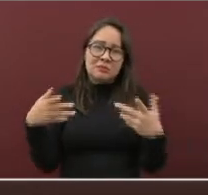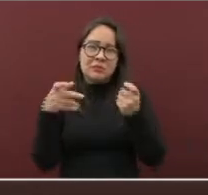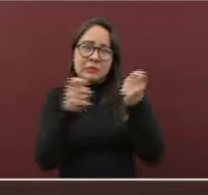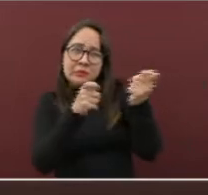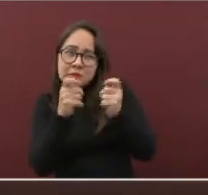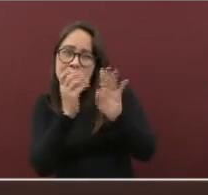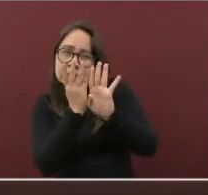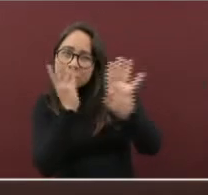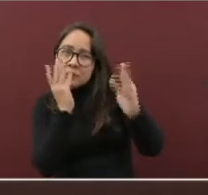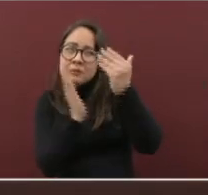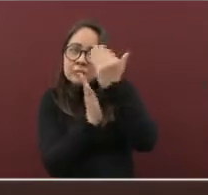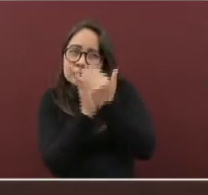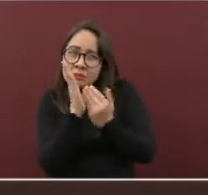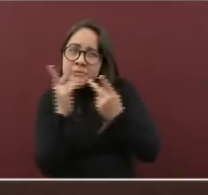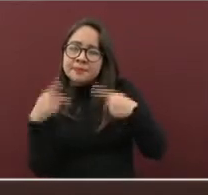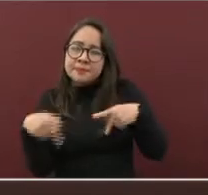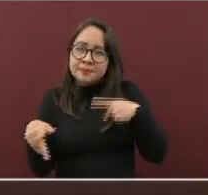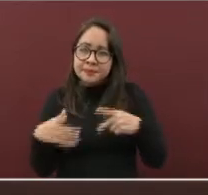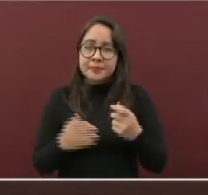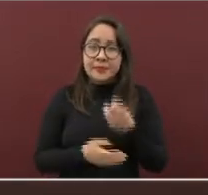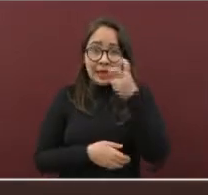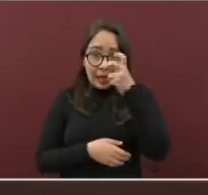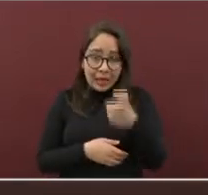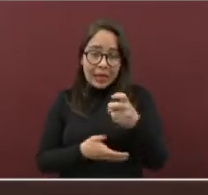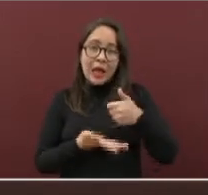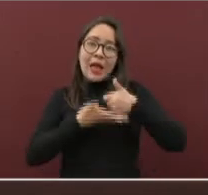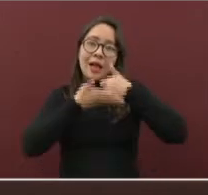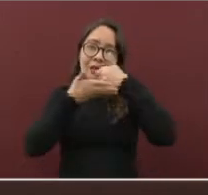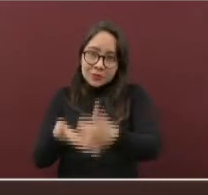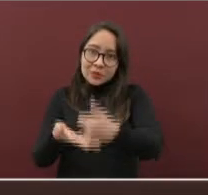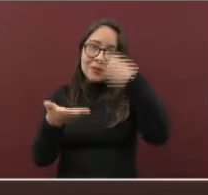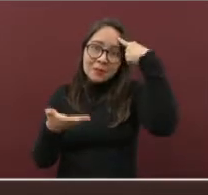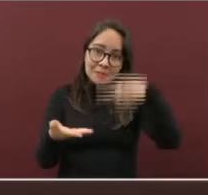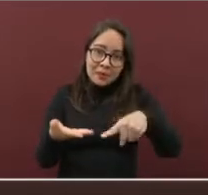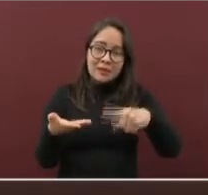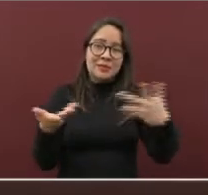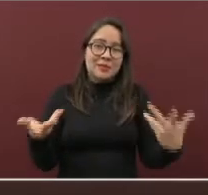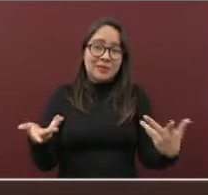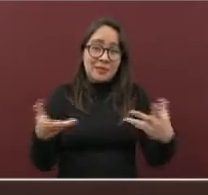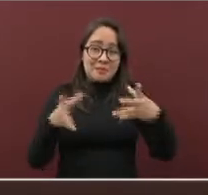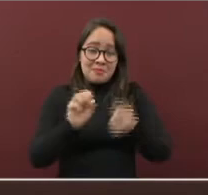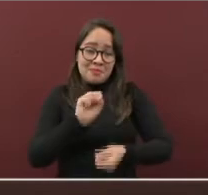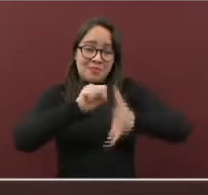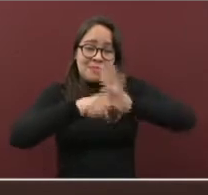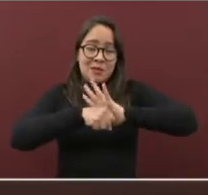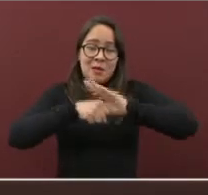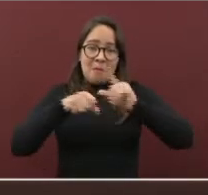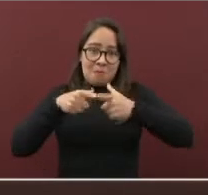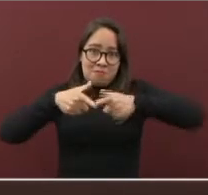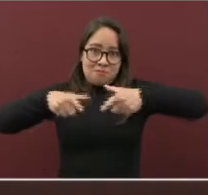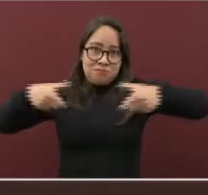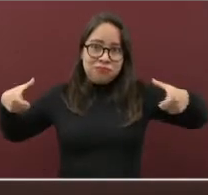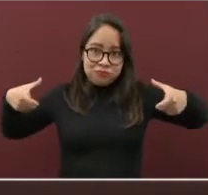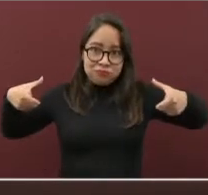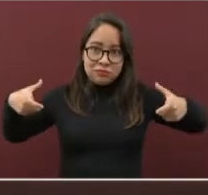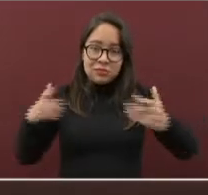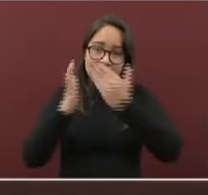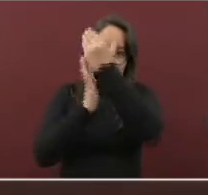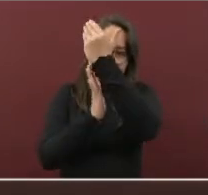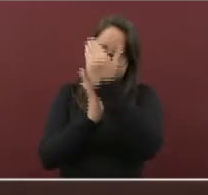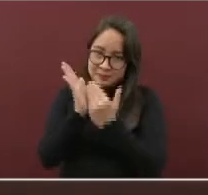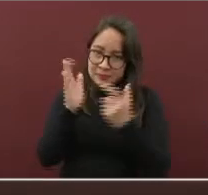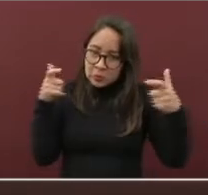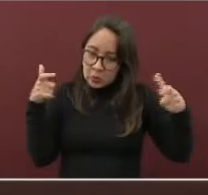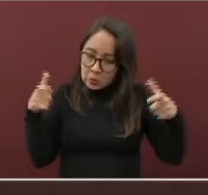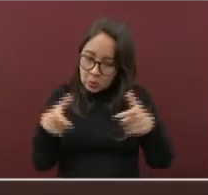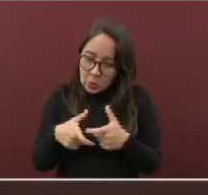ayudándonos a reducir la velocidad de contagios. El llamado también